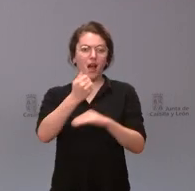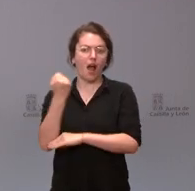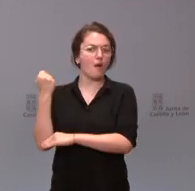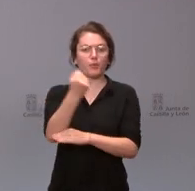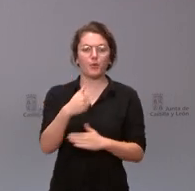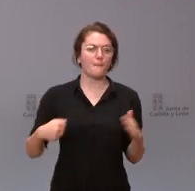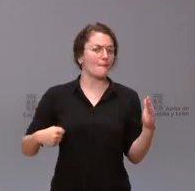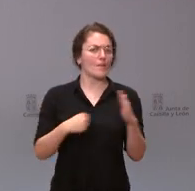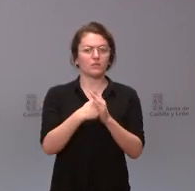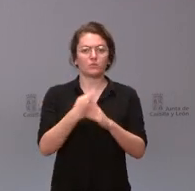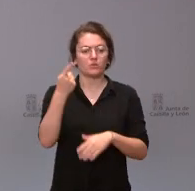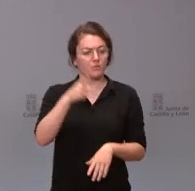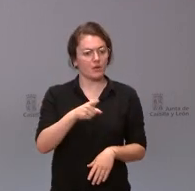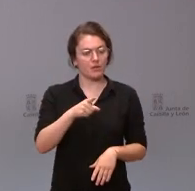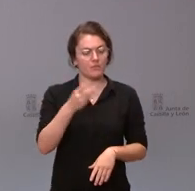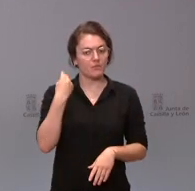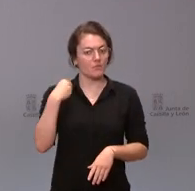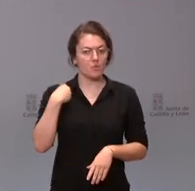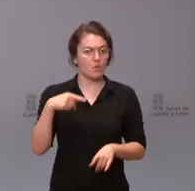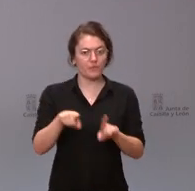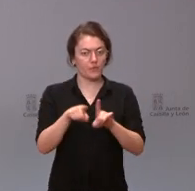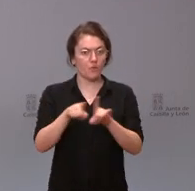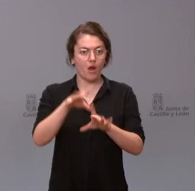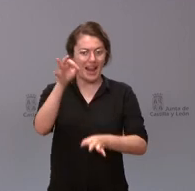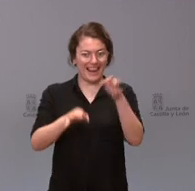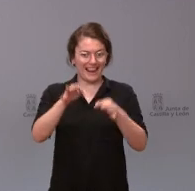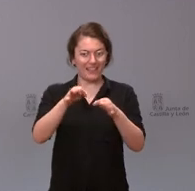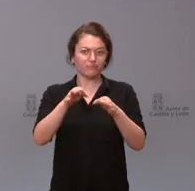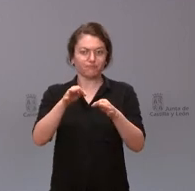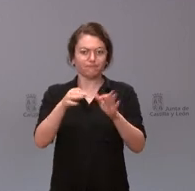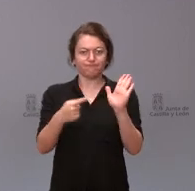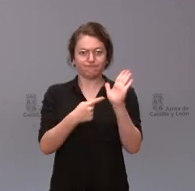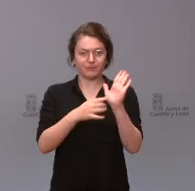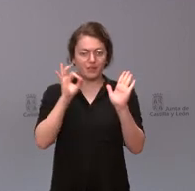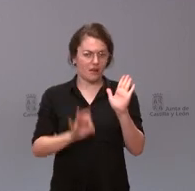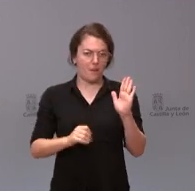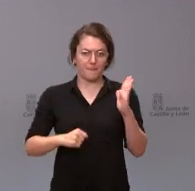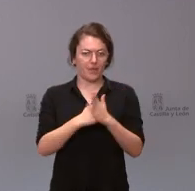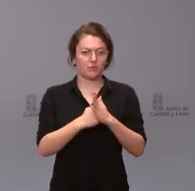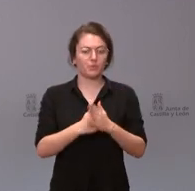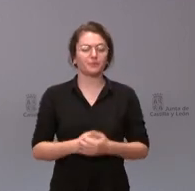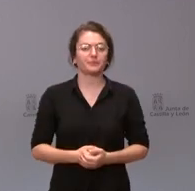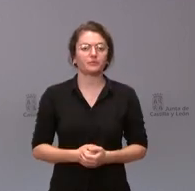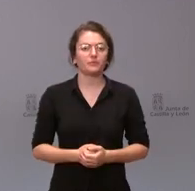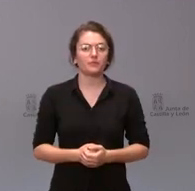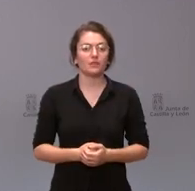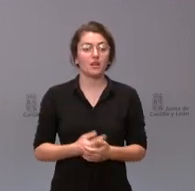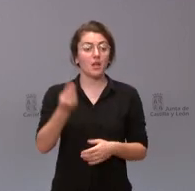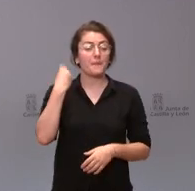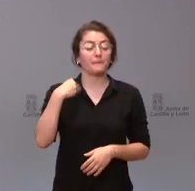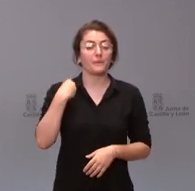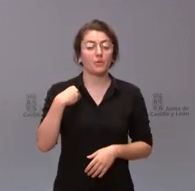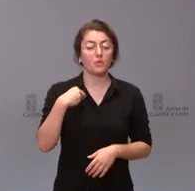y que tenga el máximo nivel de respaldo jurídico en todos los sentidos en qué medida esto puede entrar en colisión